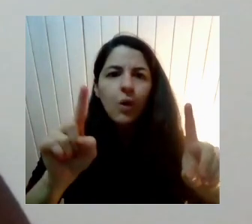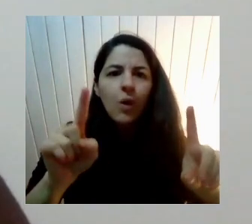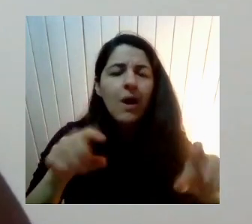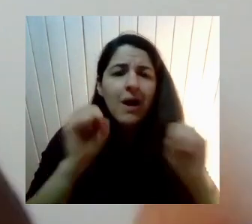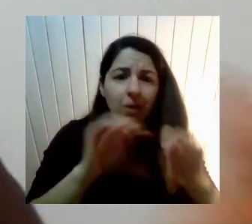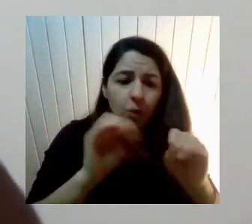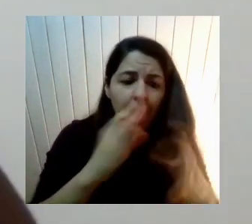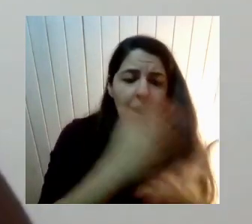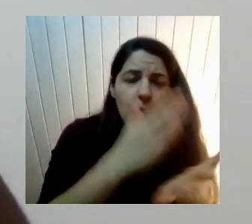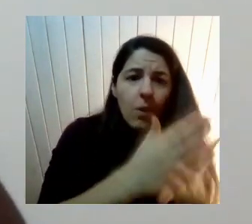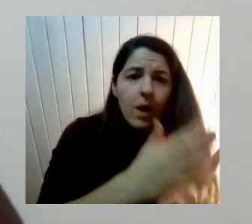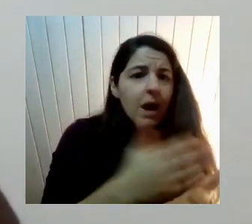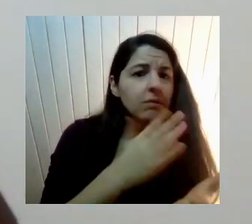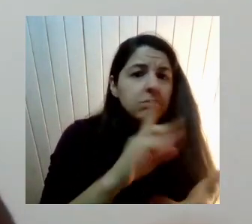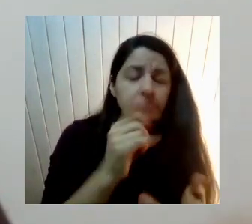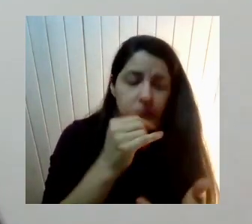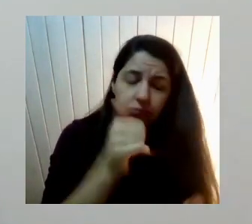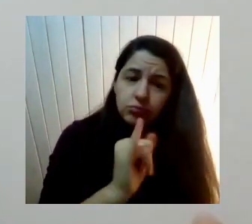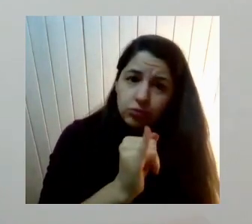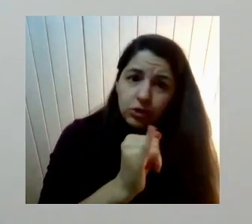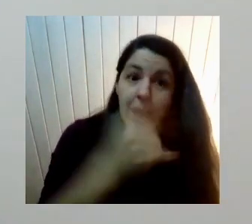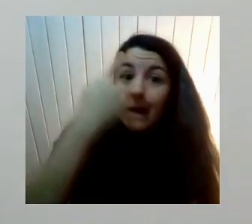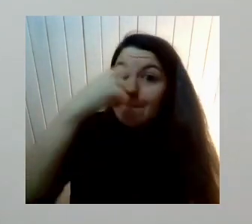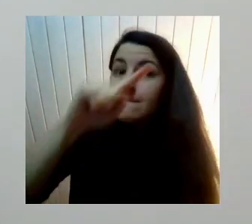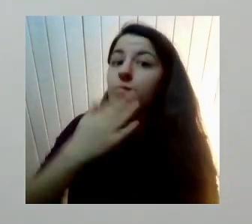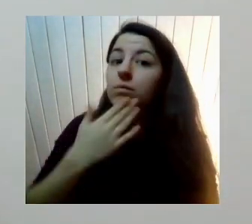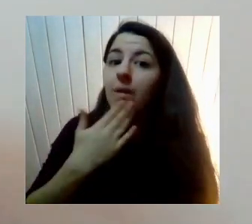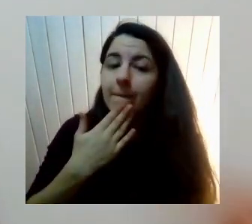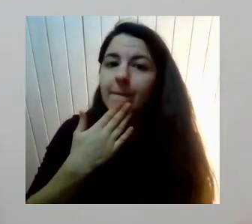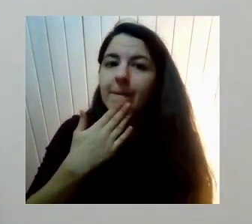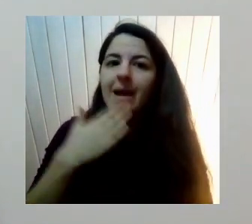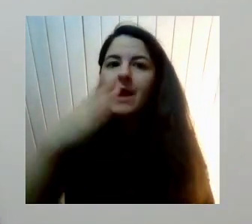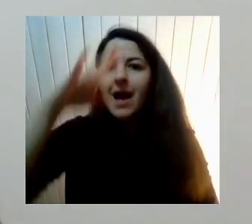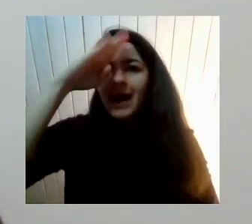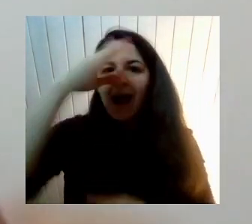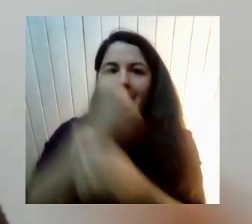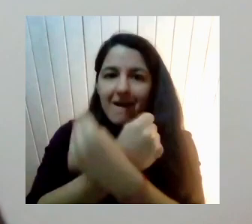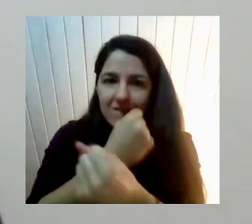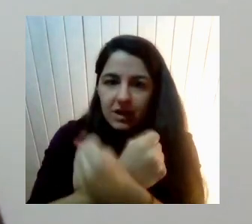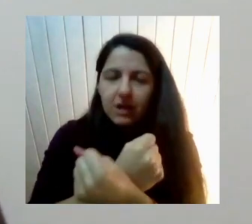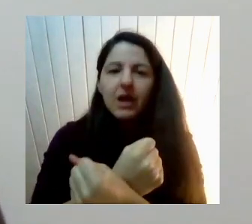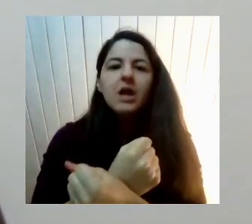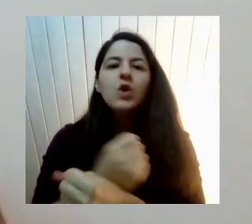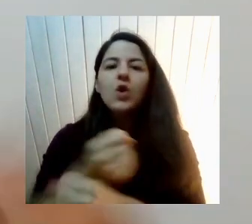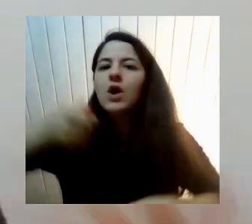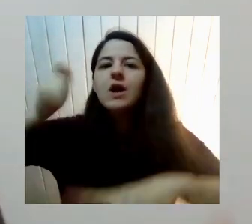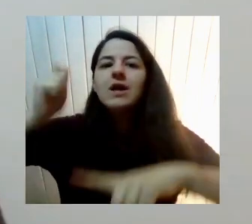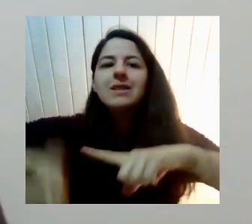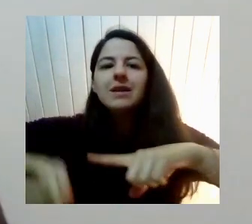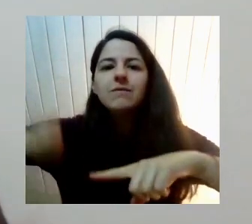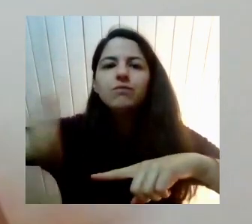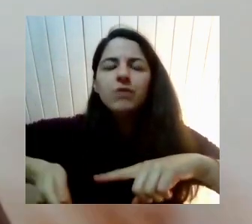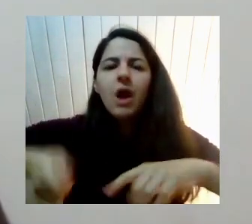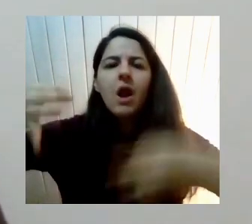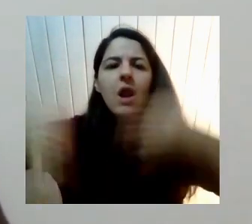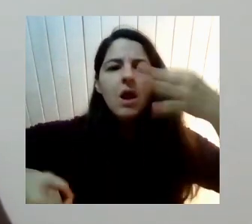Las denuncias ¿Cierto? La educación En este sentido Debe ser transversal No puede ser Que en tribunales Lleguen los casos Que sean